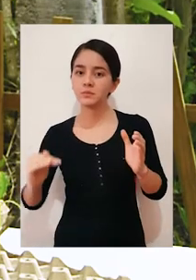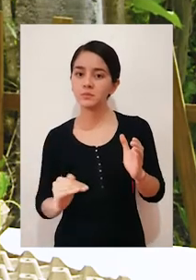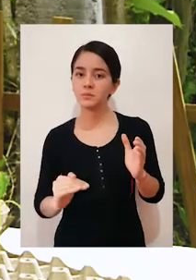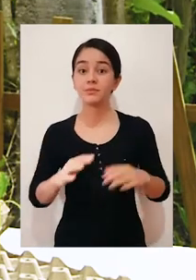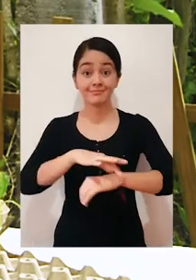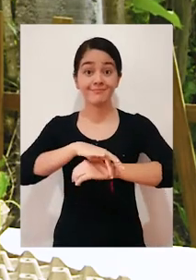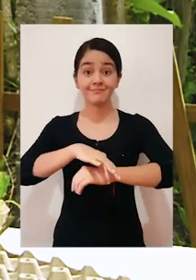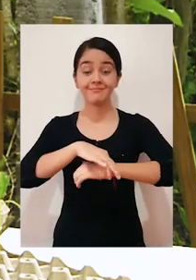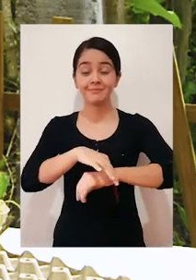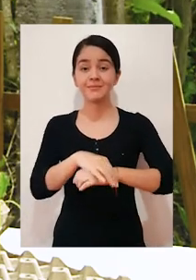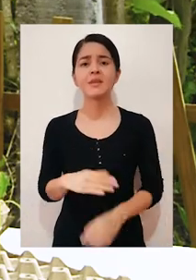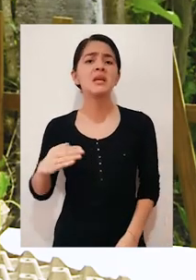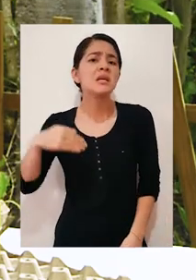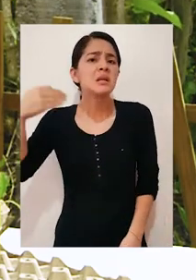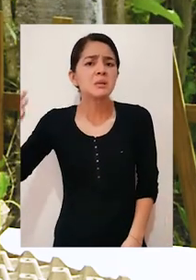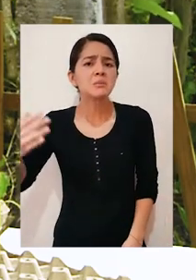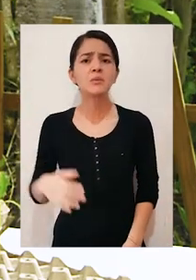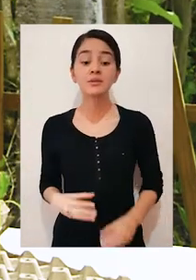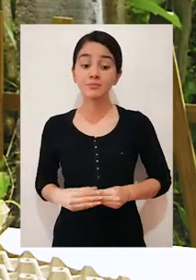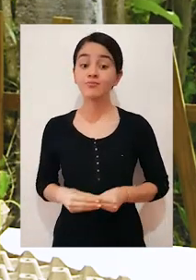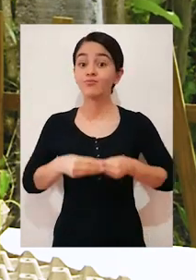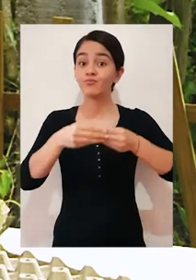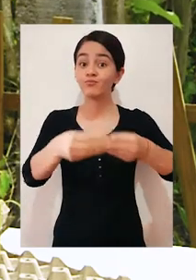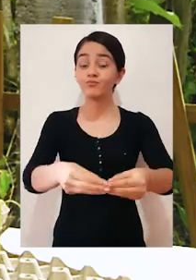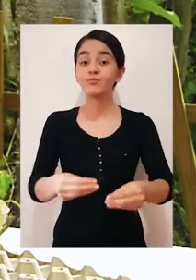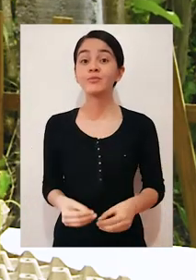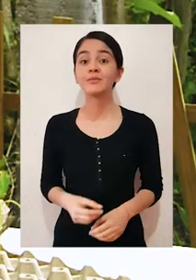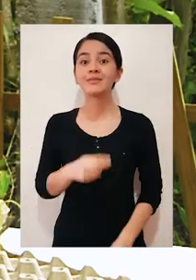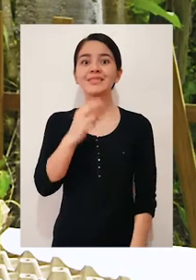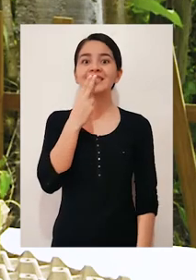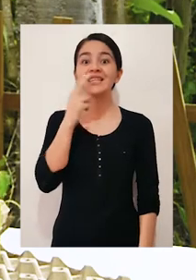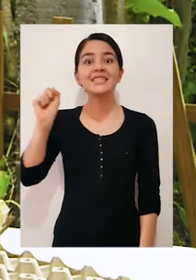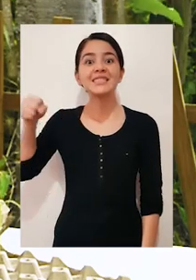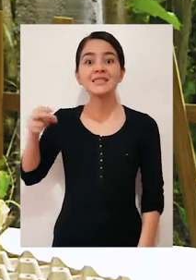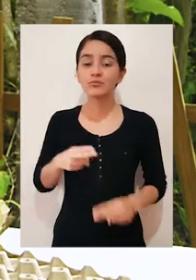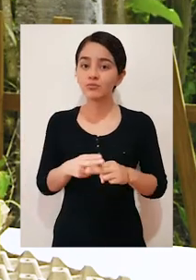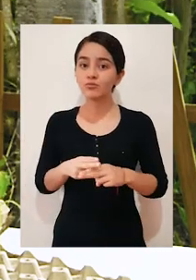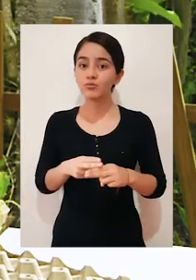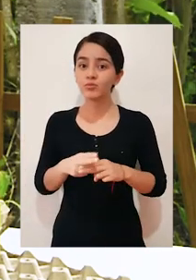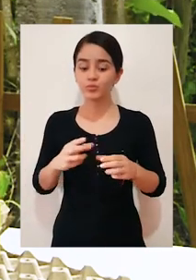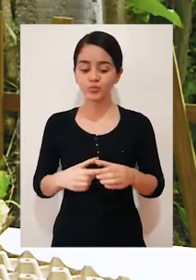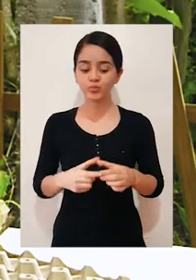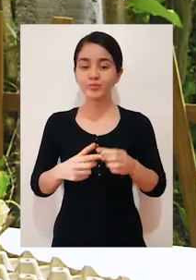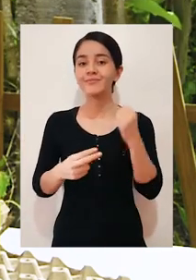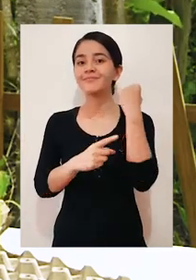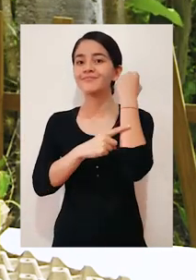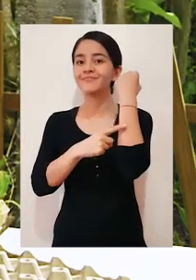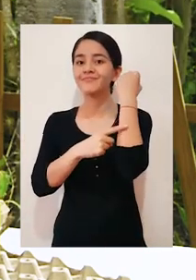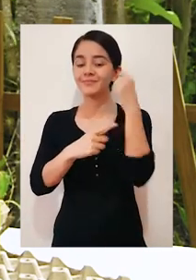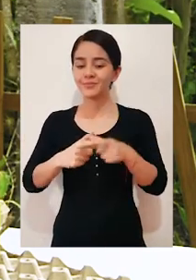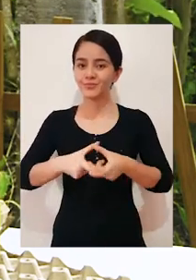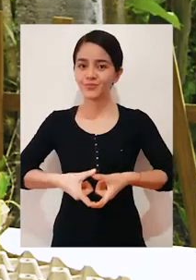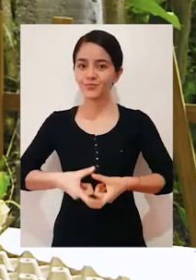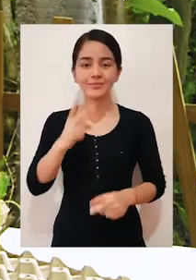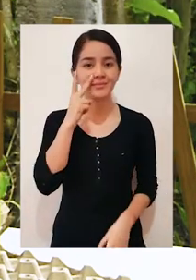tierra. Y luego de eso, vamos a colocar la zanahoria que ya cortamos del lado donde nosotros hicimos el